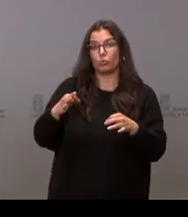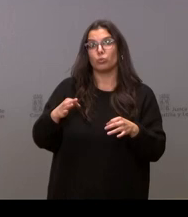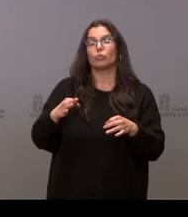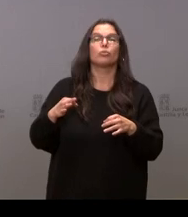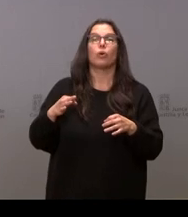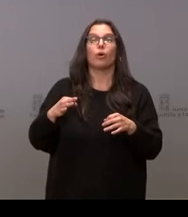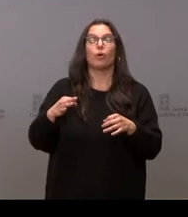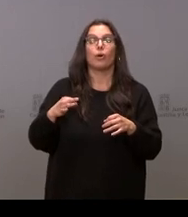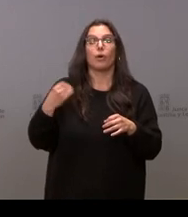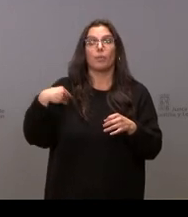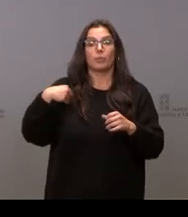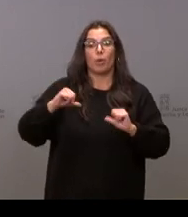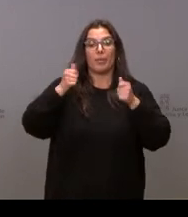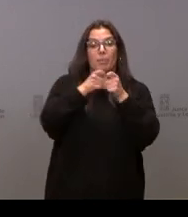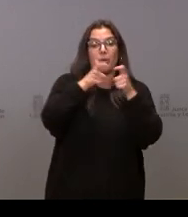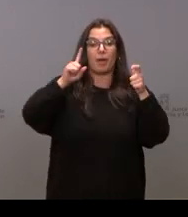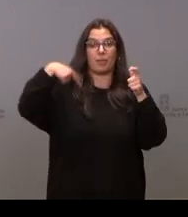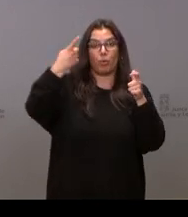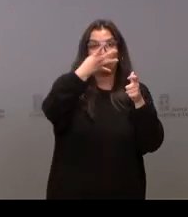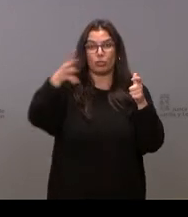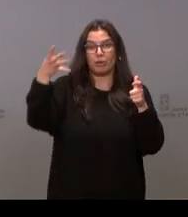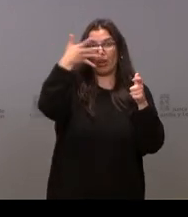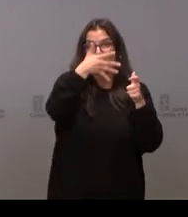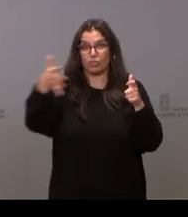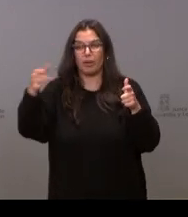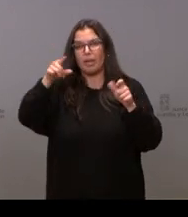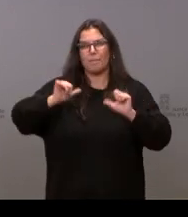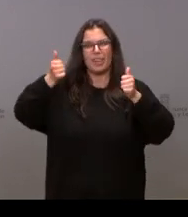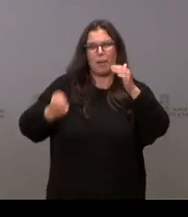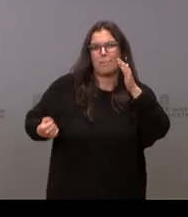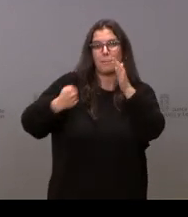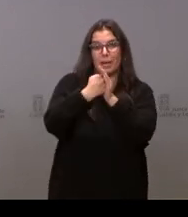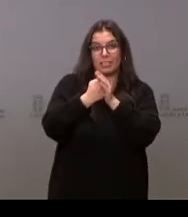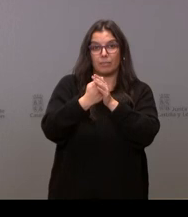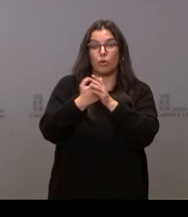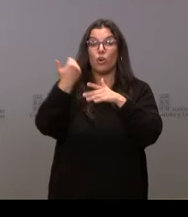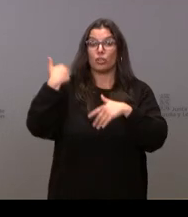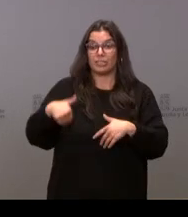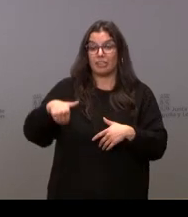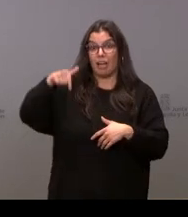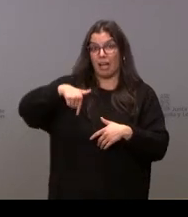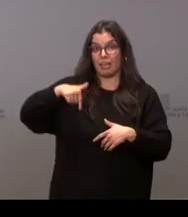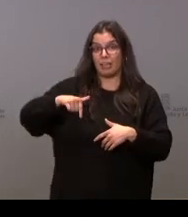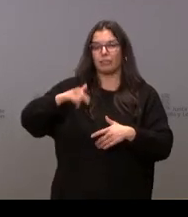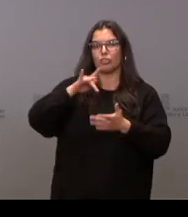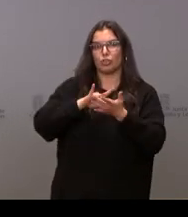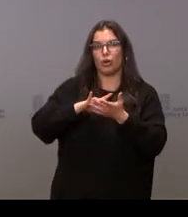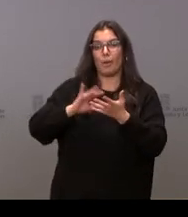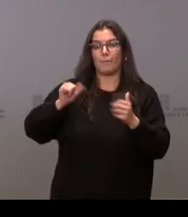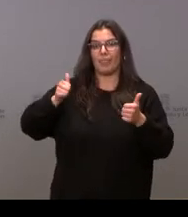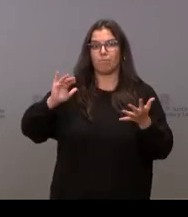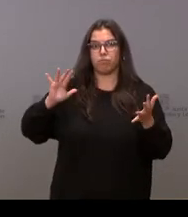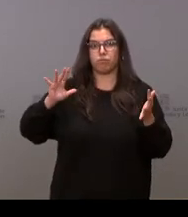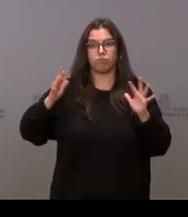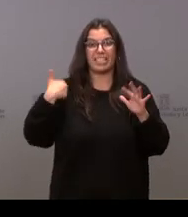de haber iniciado el ascenso, se alcanzaba el pico máximo. Esta semana es la quinta desde el cambio de tendencia nacional y estamos